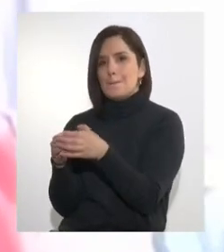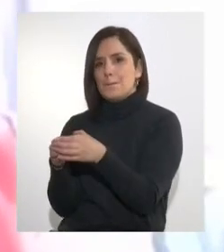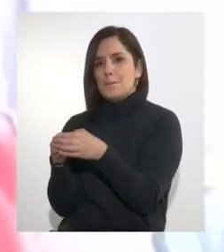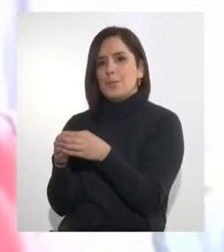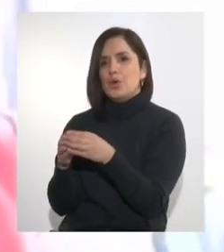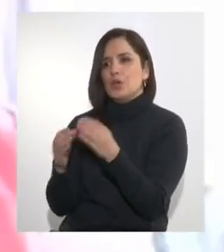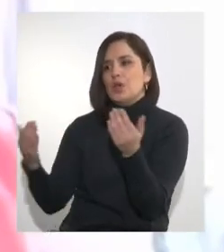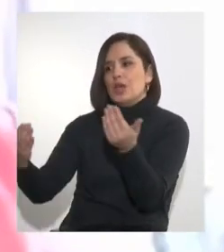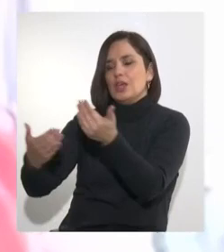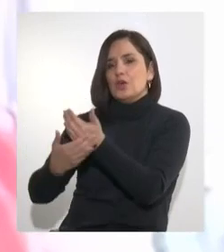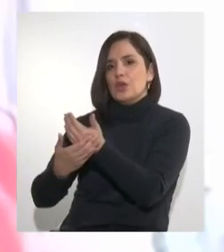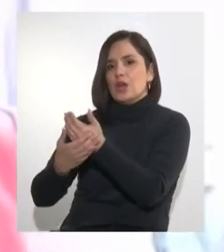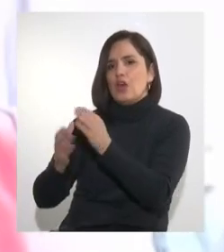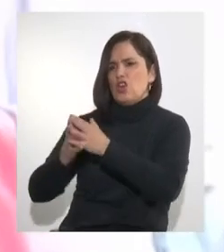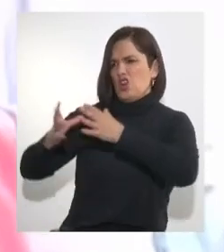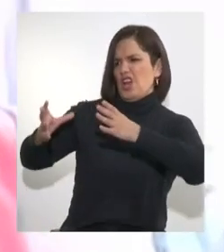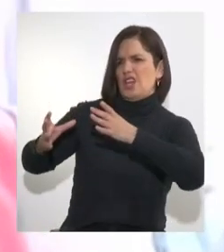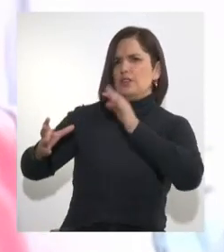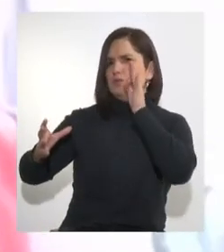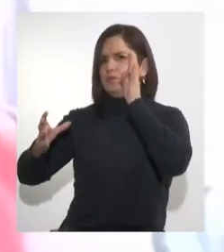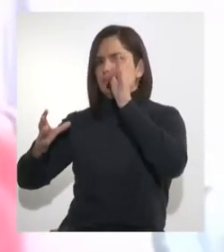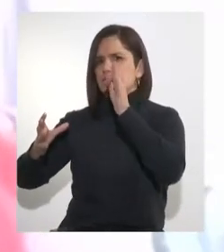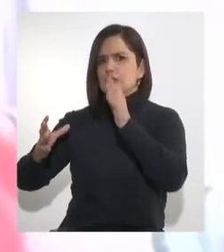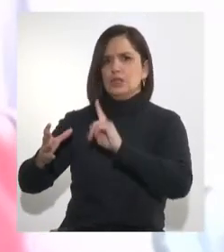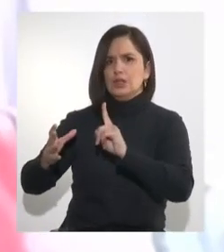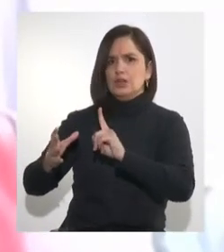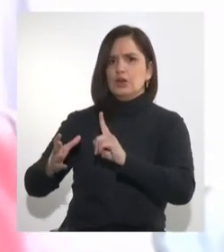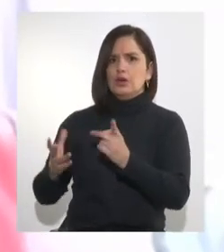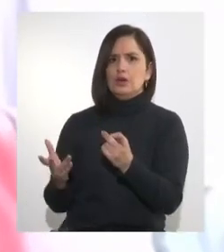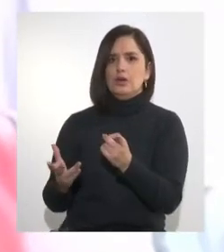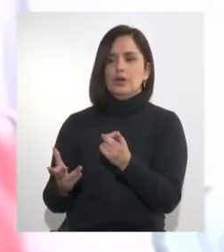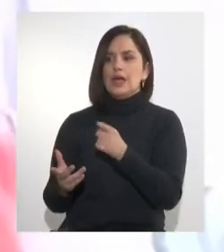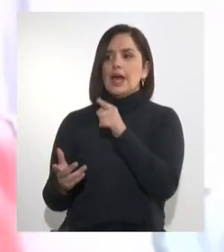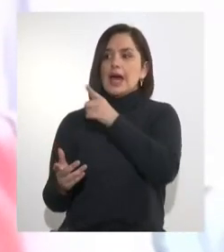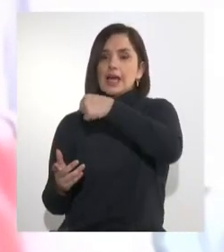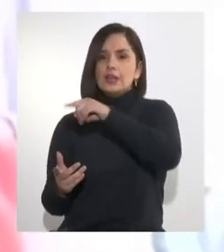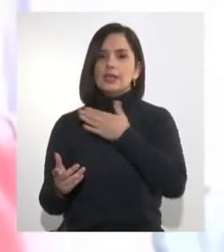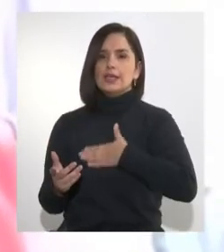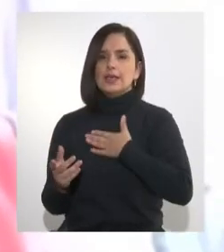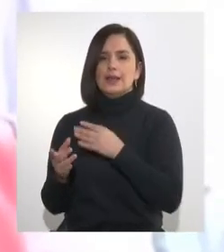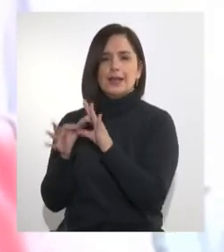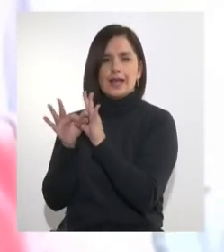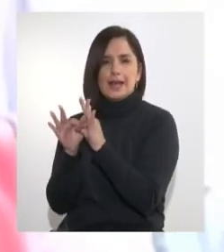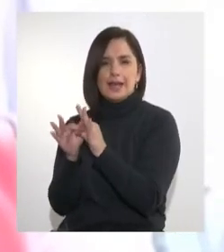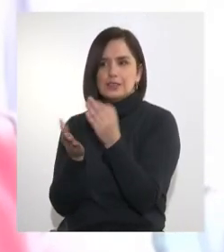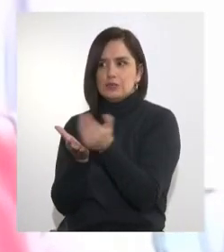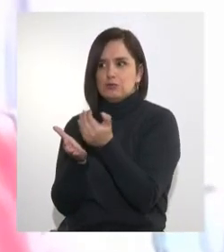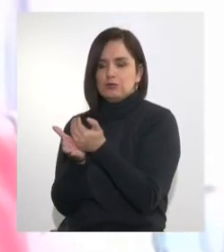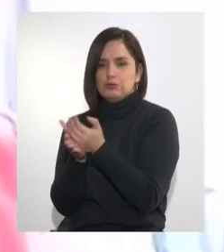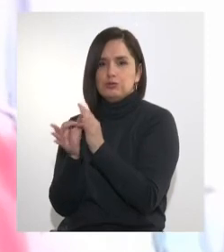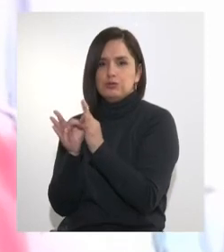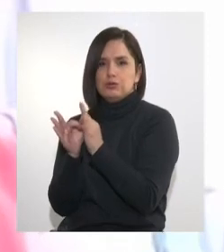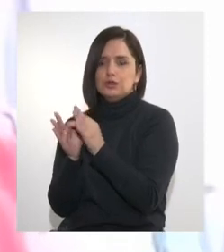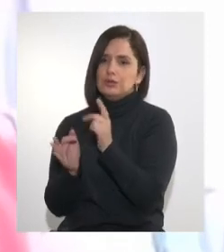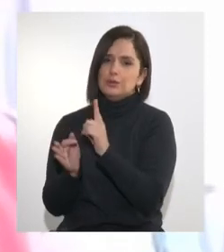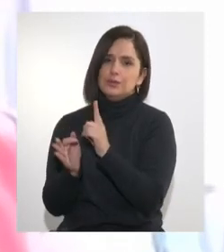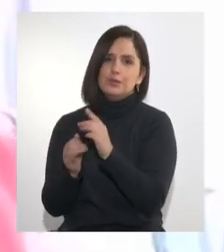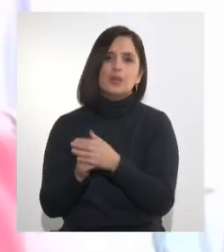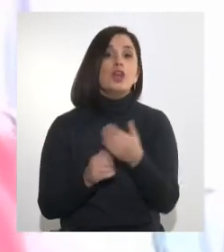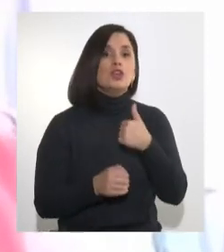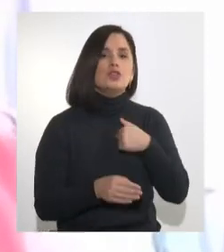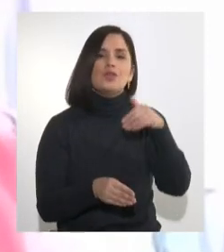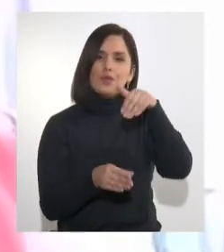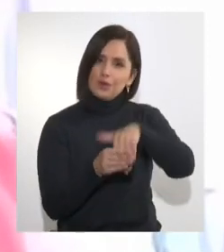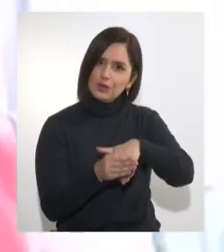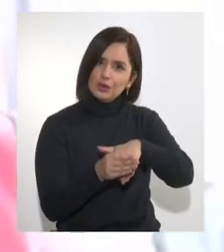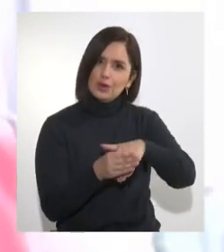económicos, no a sus insaciables necesidades de ganancia y utilidad. Voto también, Presidenta, por